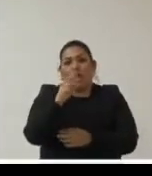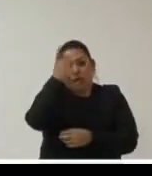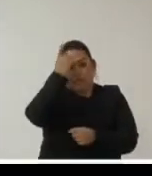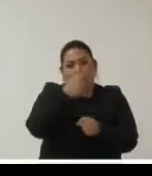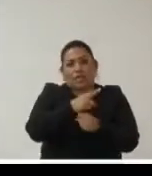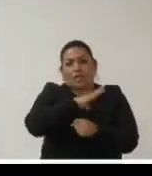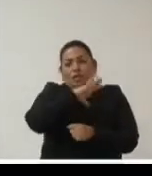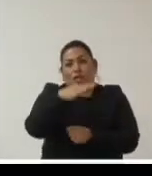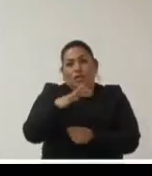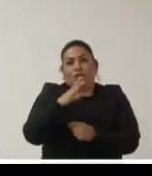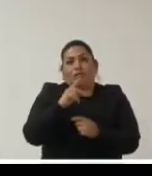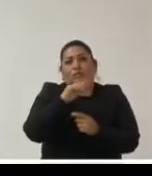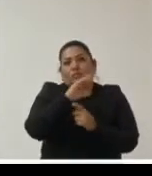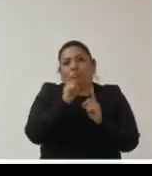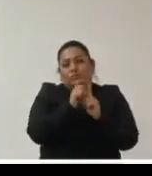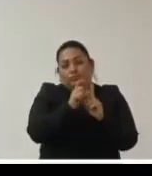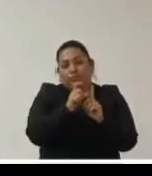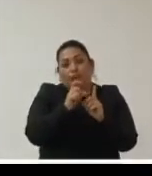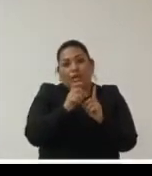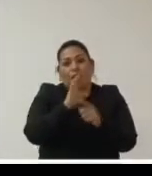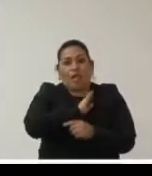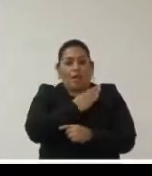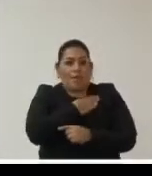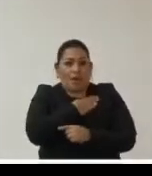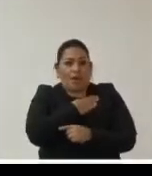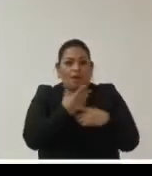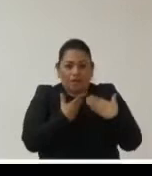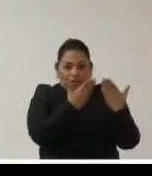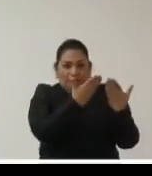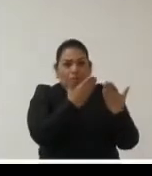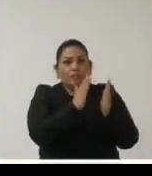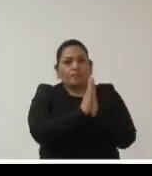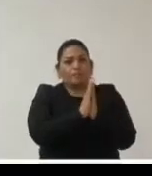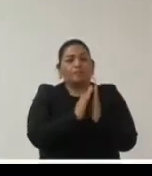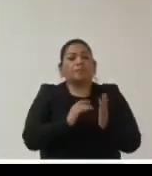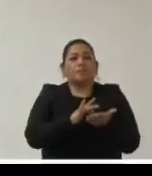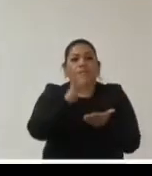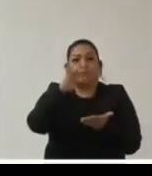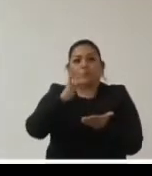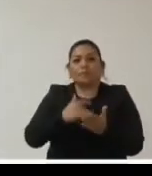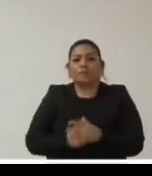general de la agencia de protección de datos personales de España adelante maestra gracias